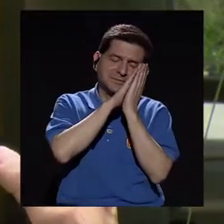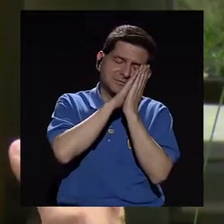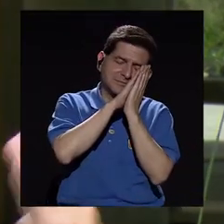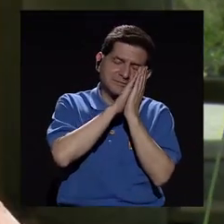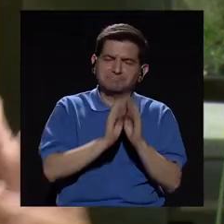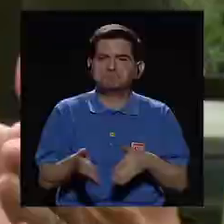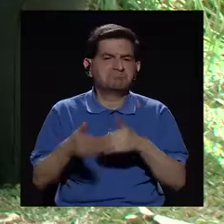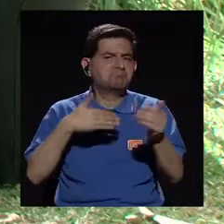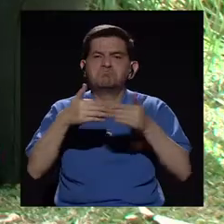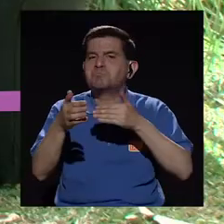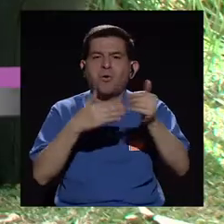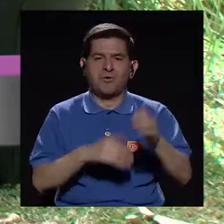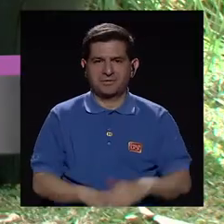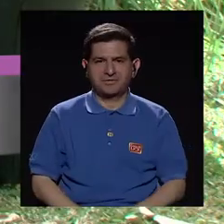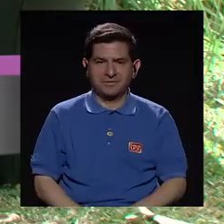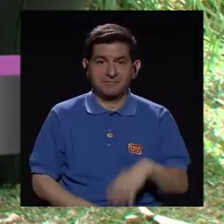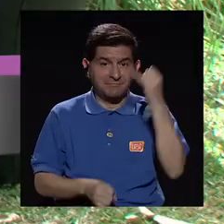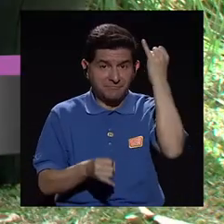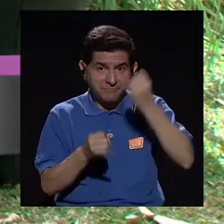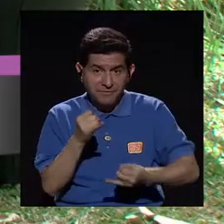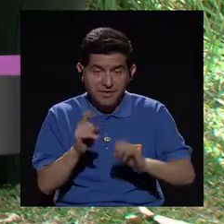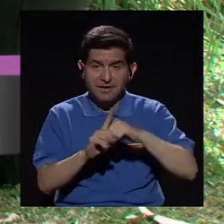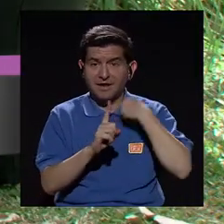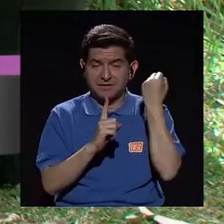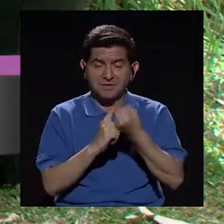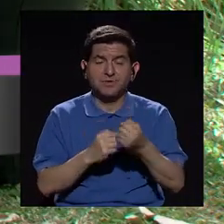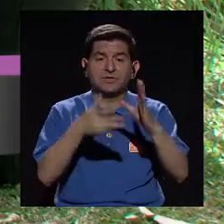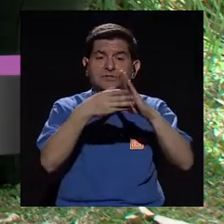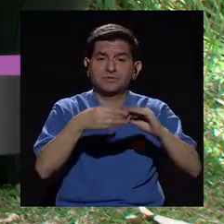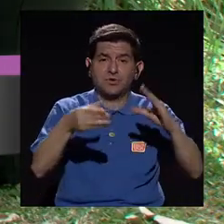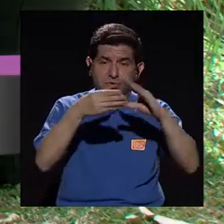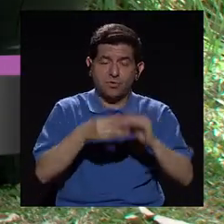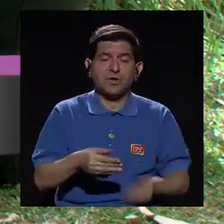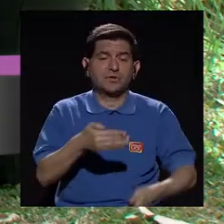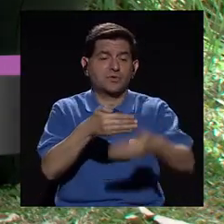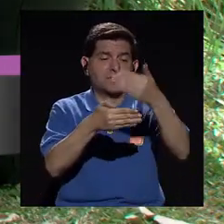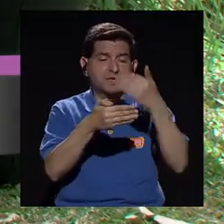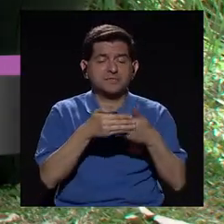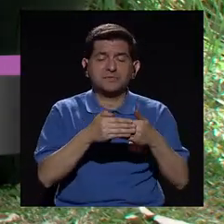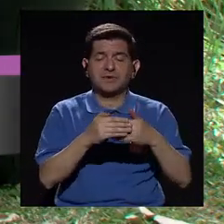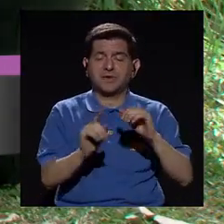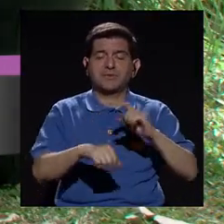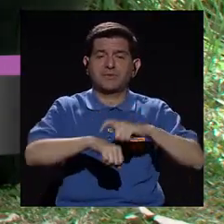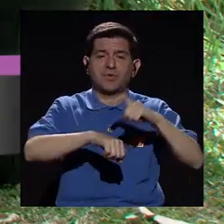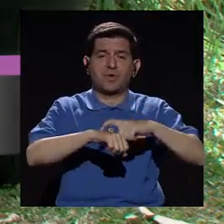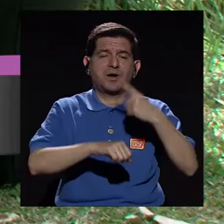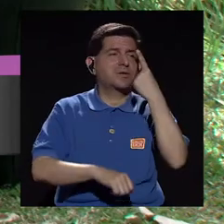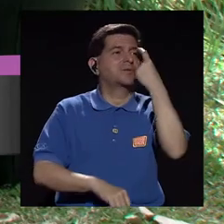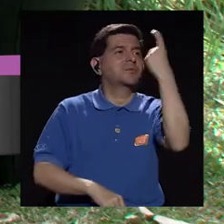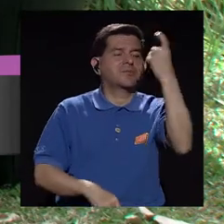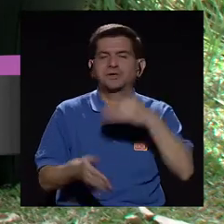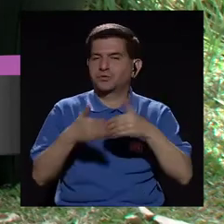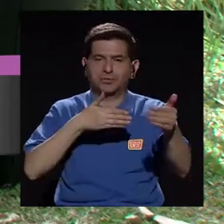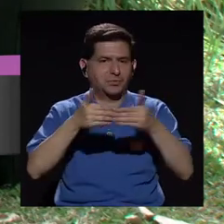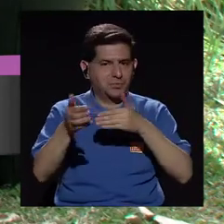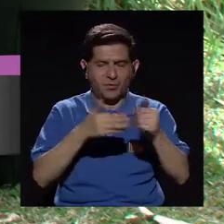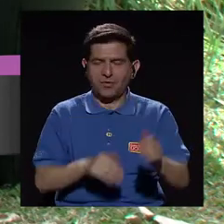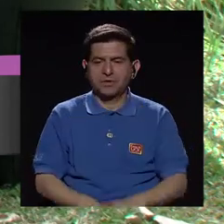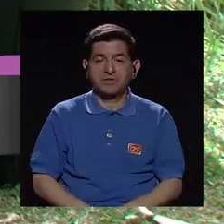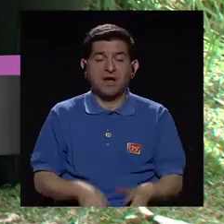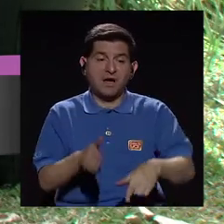de los sueños el niño. ¿Por qué? Porque al fin y al cabo, el cuento es un preámbulo del sueño. Así que no importa.